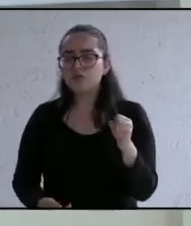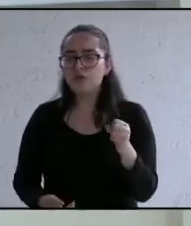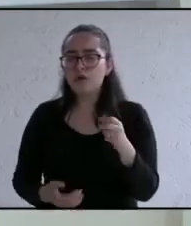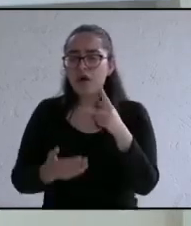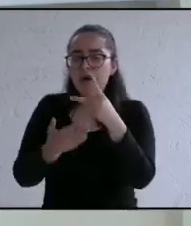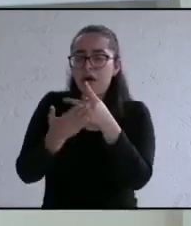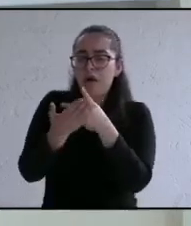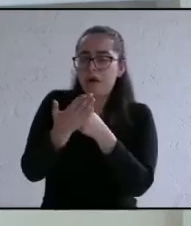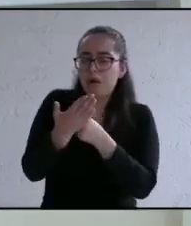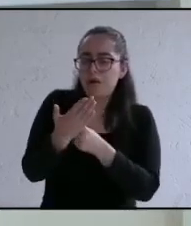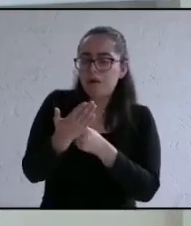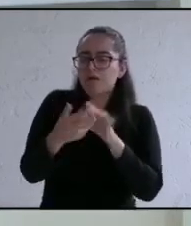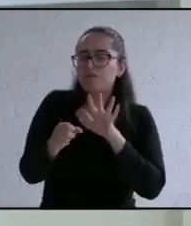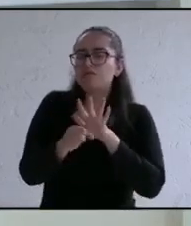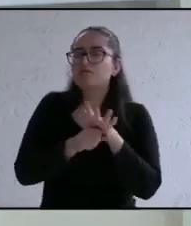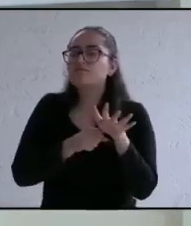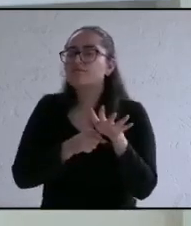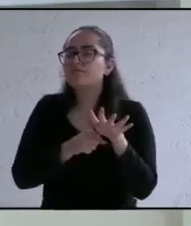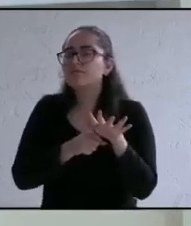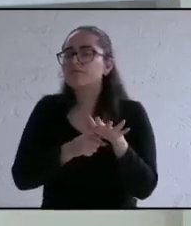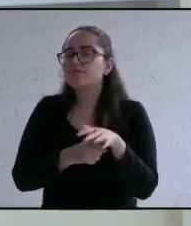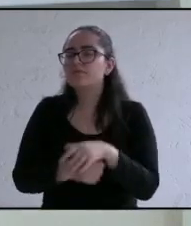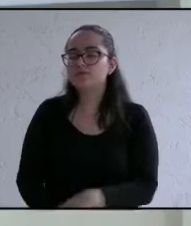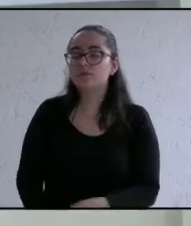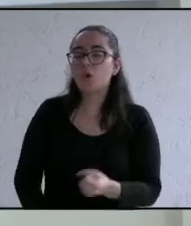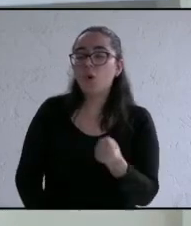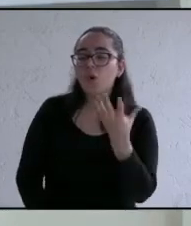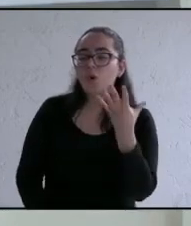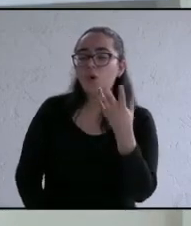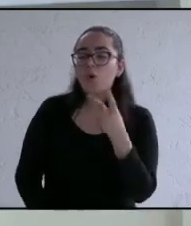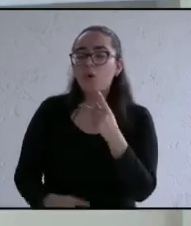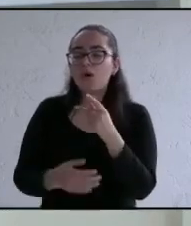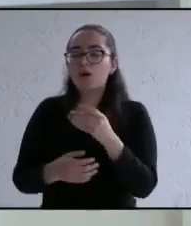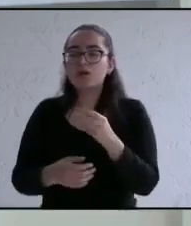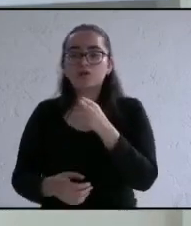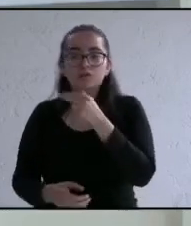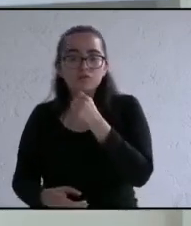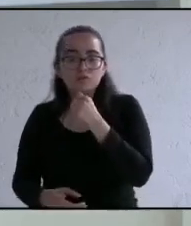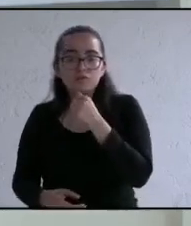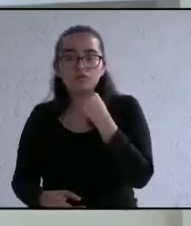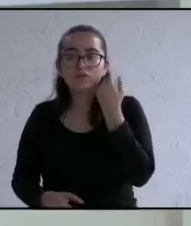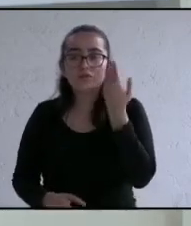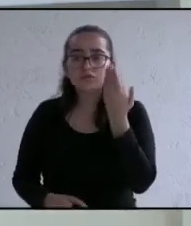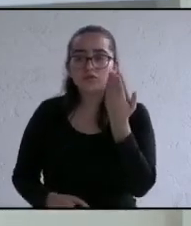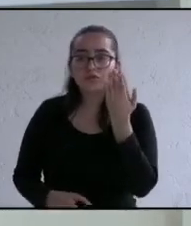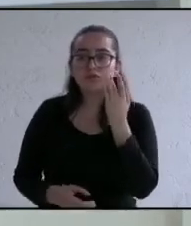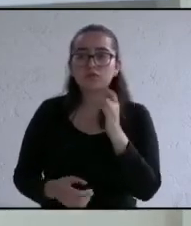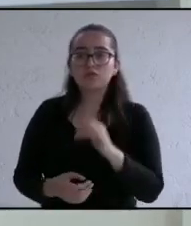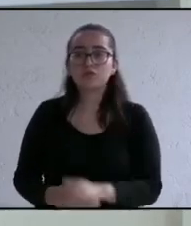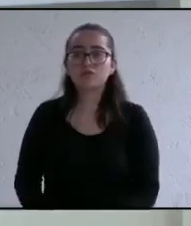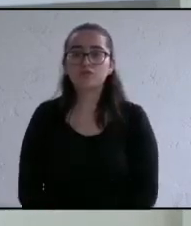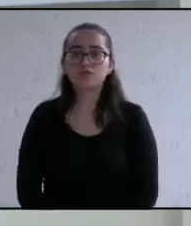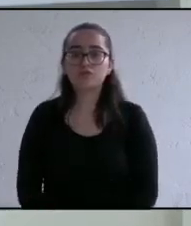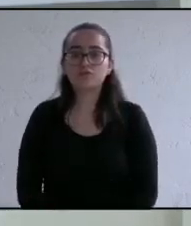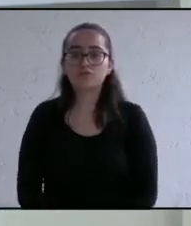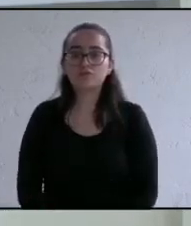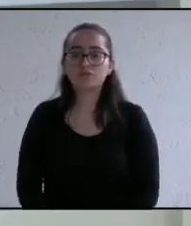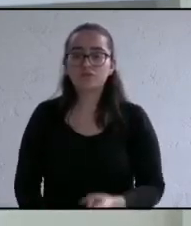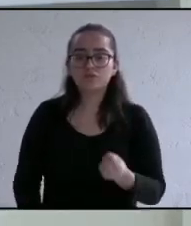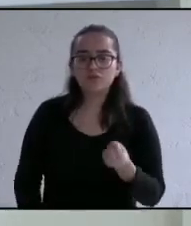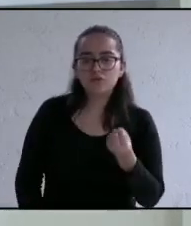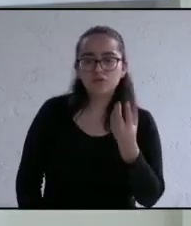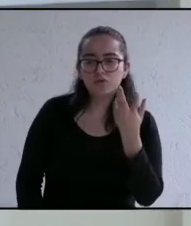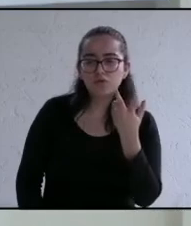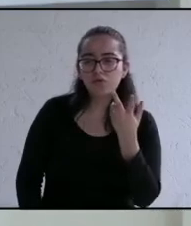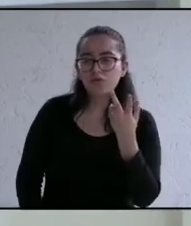para echarla a andar es decir cuántos policías cree que podría contar en su primer año cuántos en el segundo